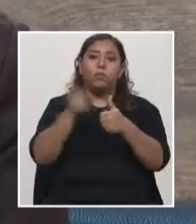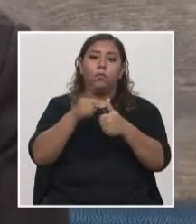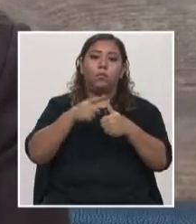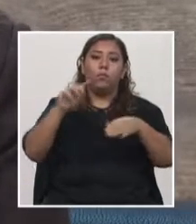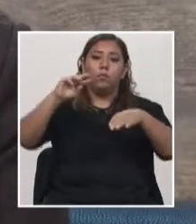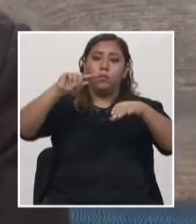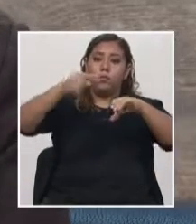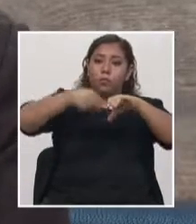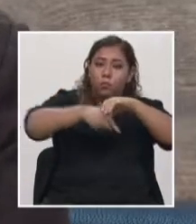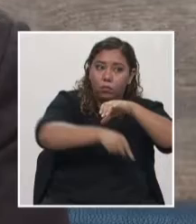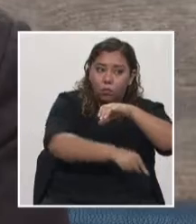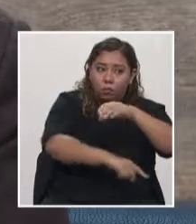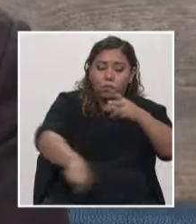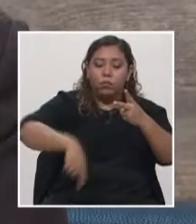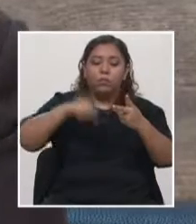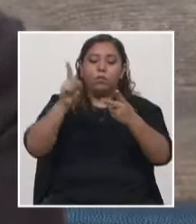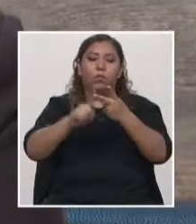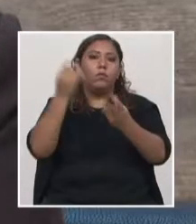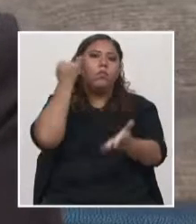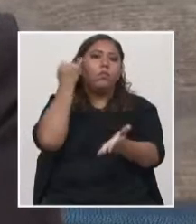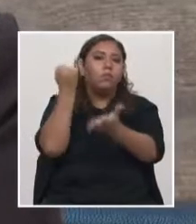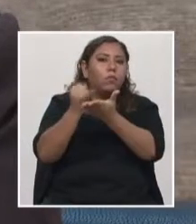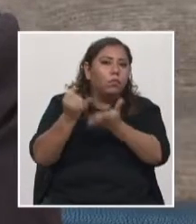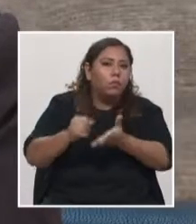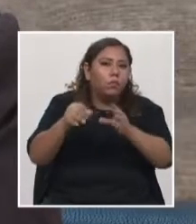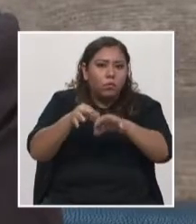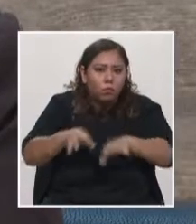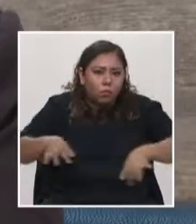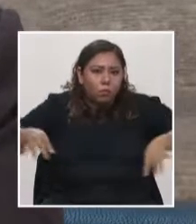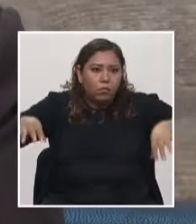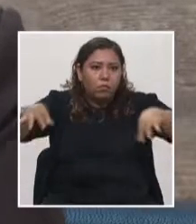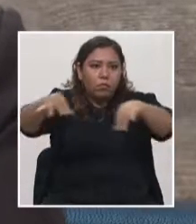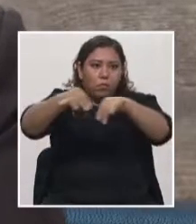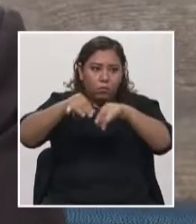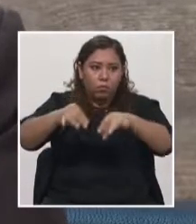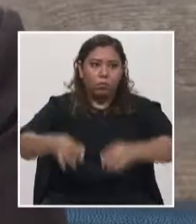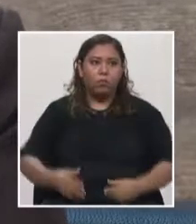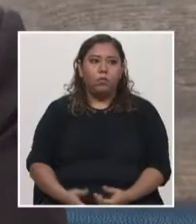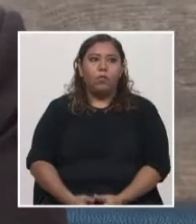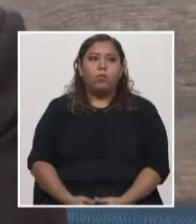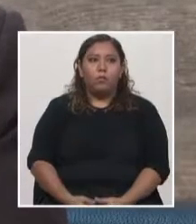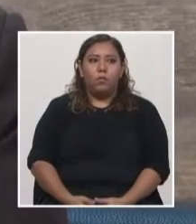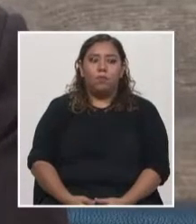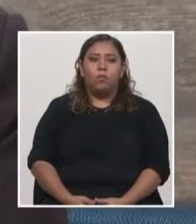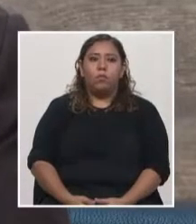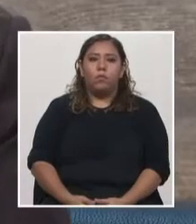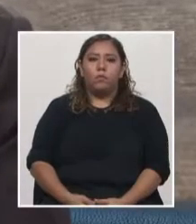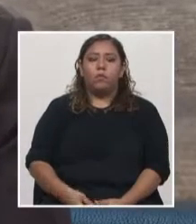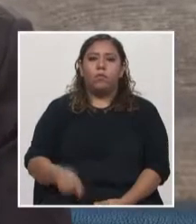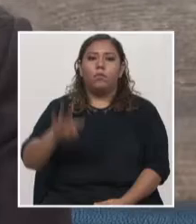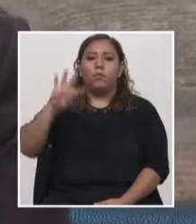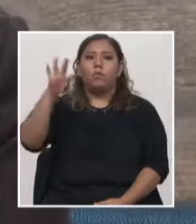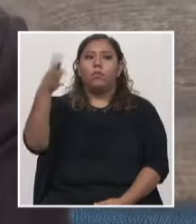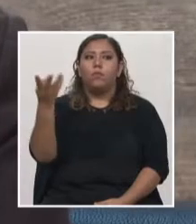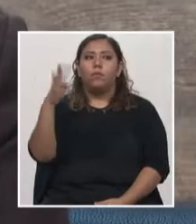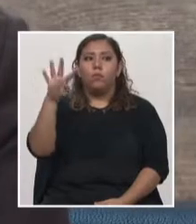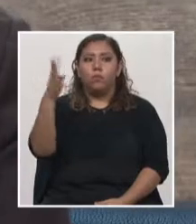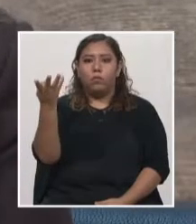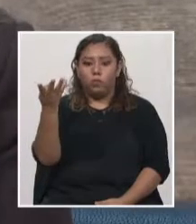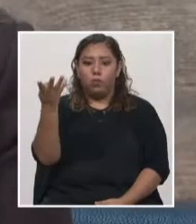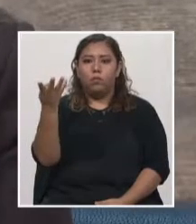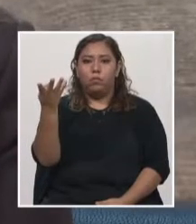lo que es la geología que tanto se necesita en el país que se desarrolle. Este cuarto congreso también siempre lo ha